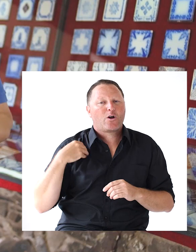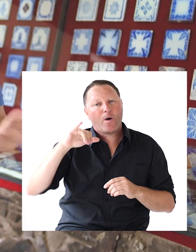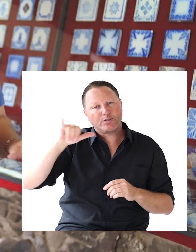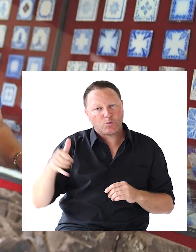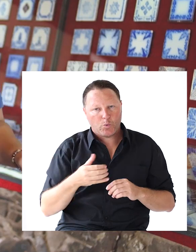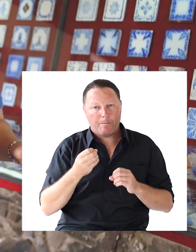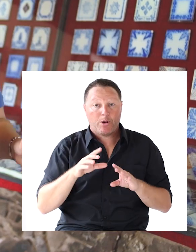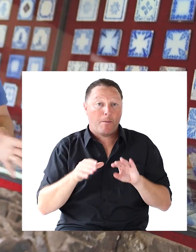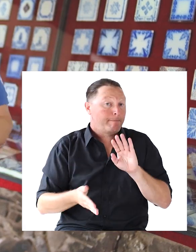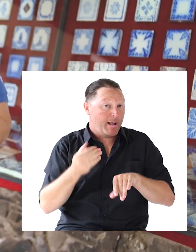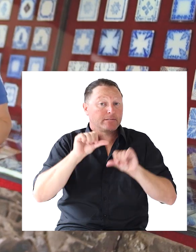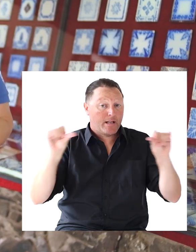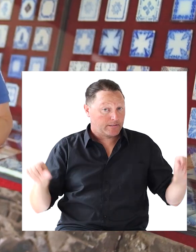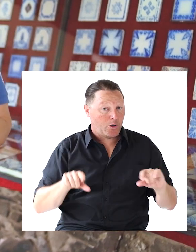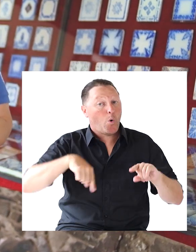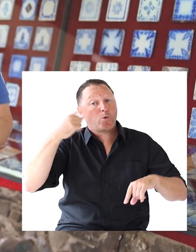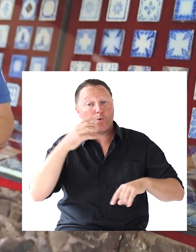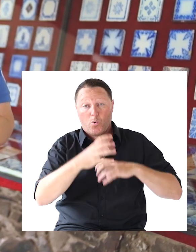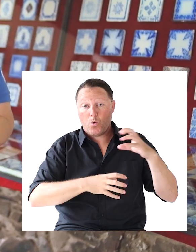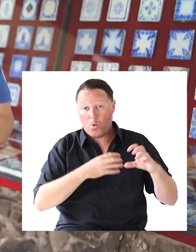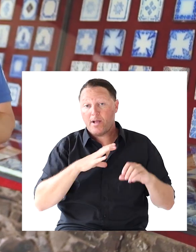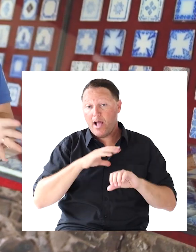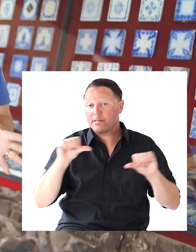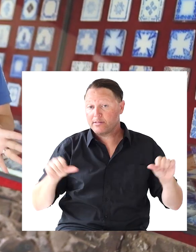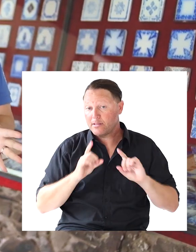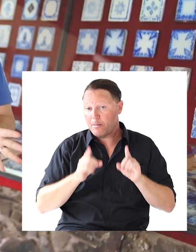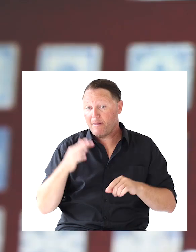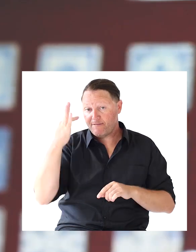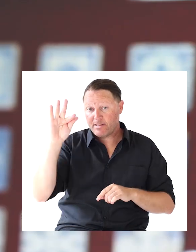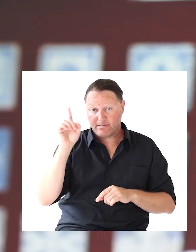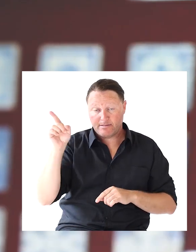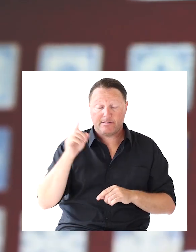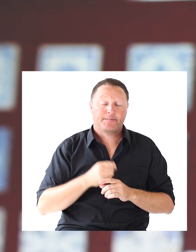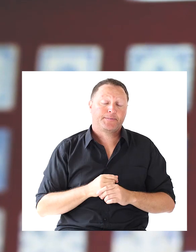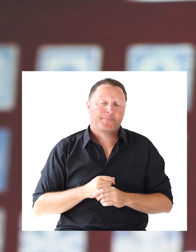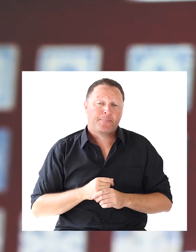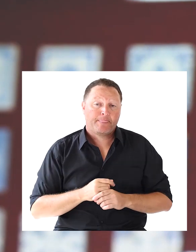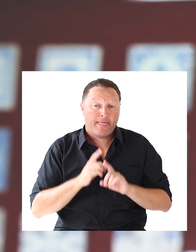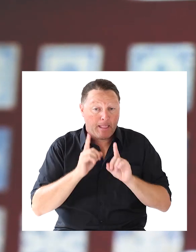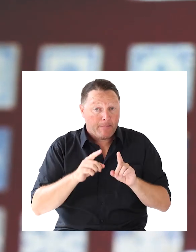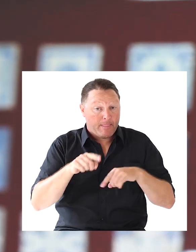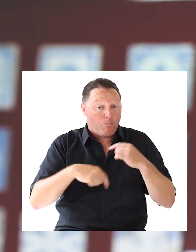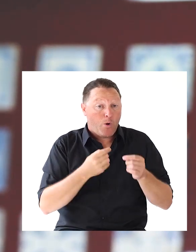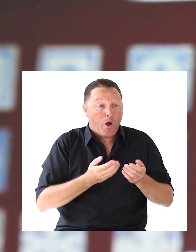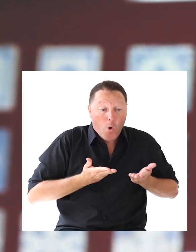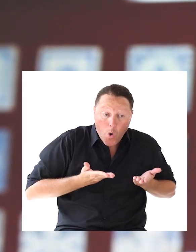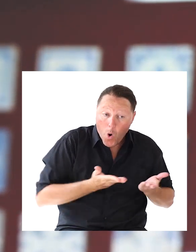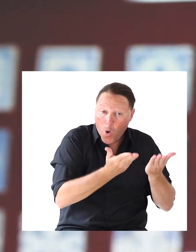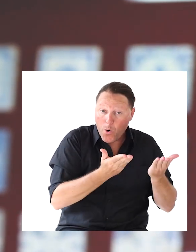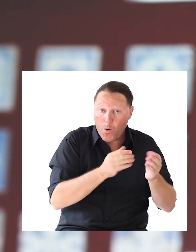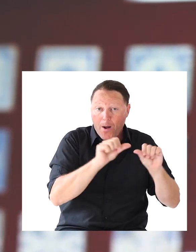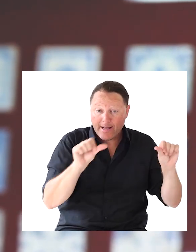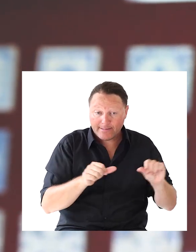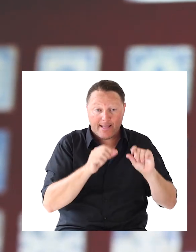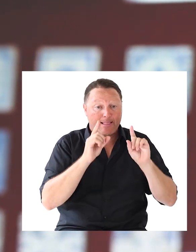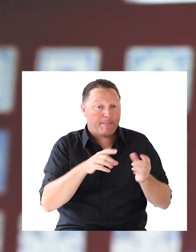quiere decir Que solamente Se hicieron Con esos dos Esos dos colores Y luego Cada horno Elaboraba una